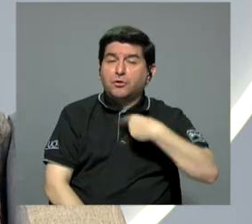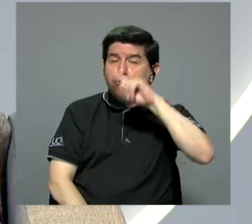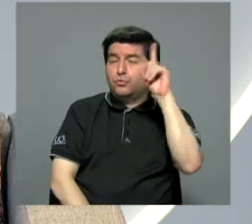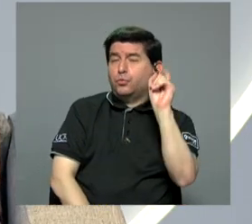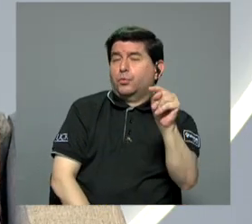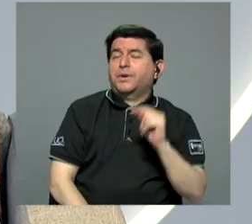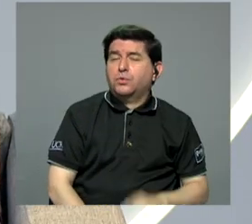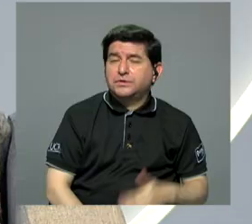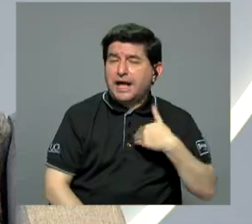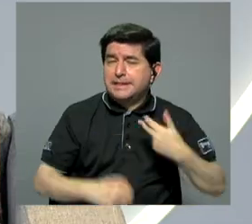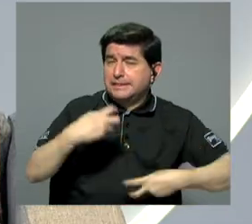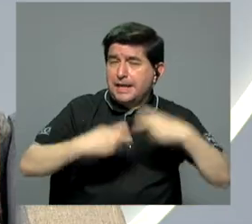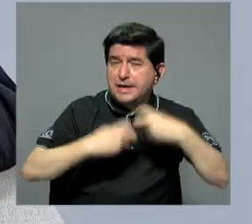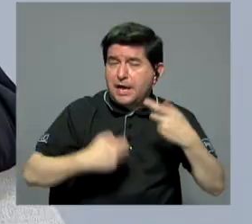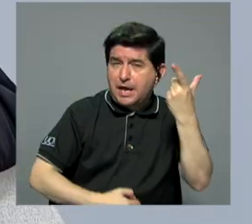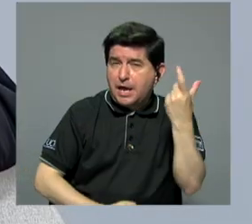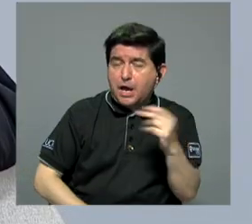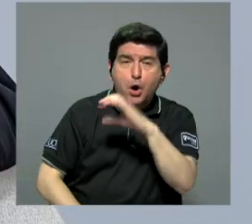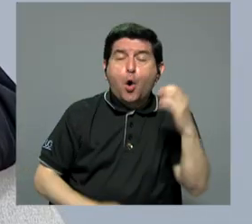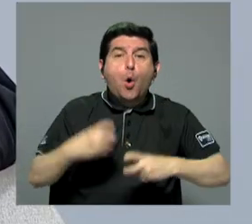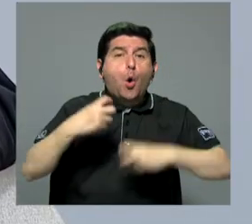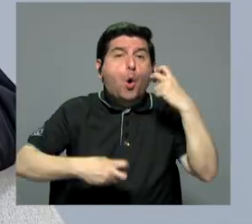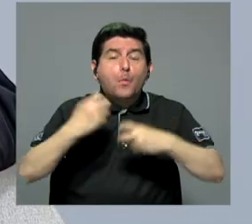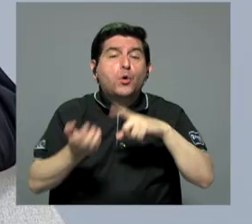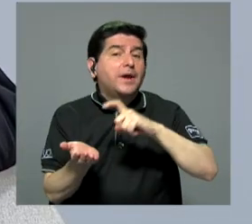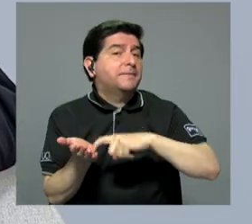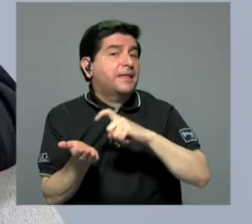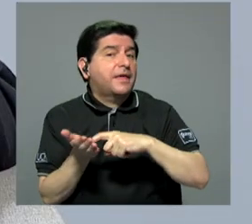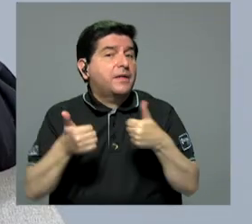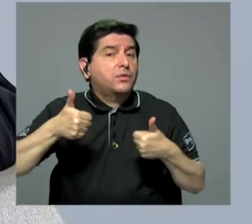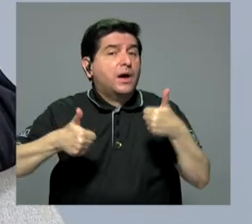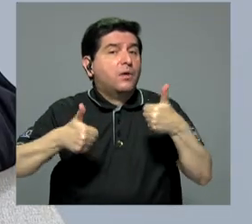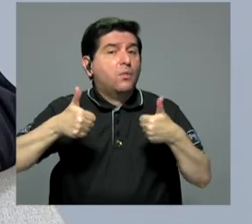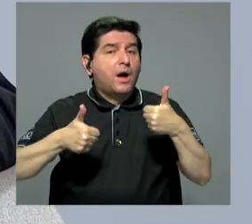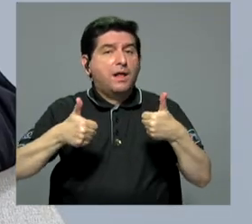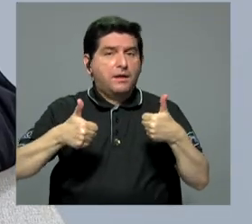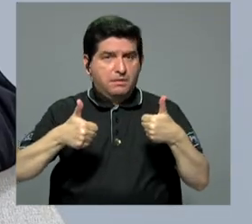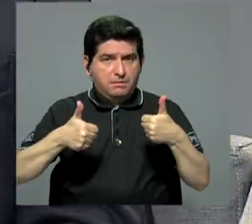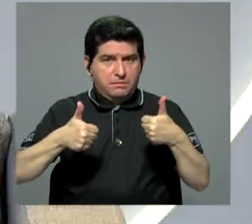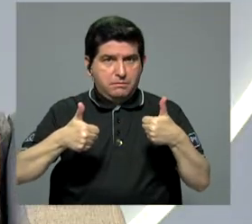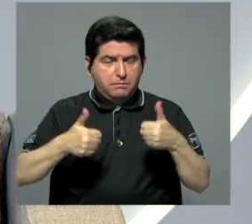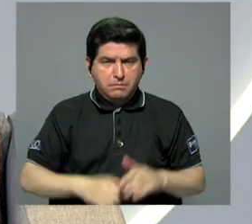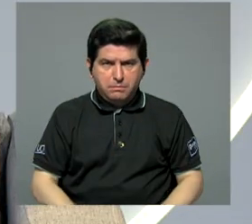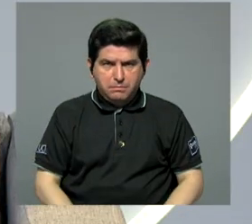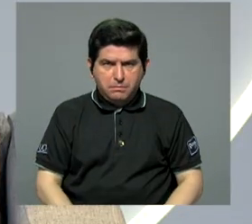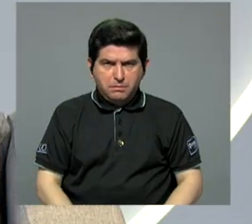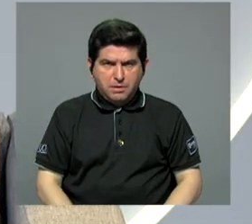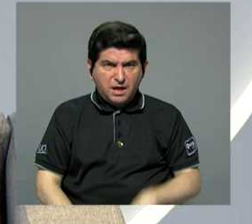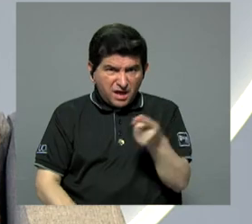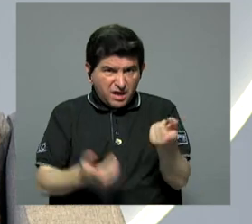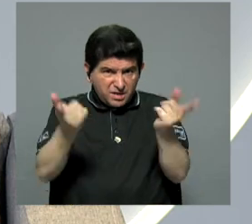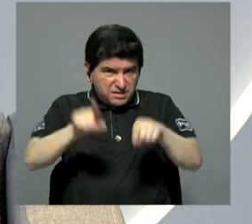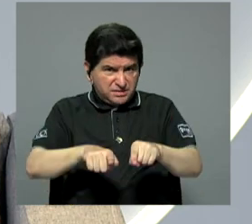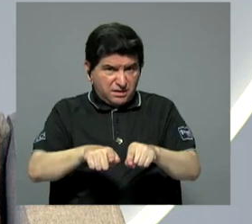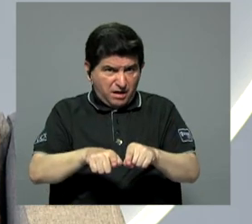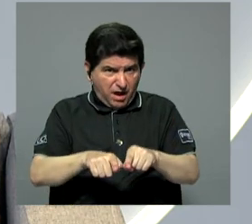pregunta, ¿tenemos un problema de pensiones o tenemos un problema de deuda? Primero que nada. Entonces debió haberse